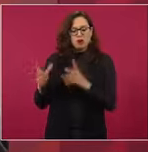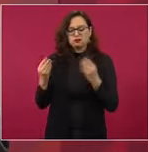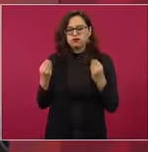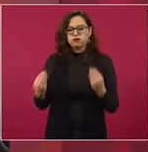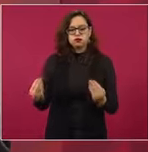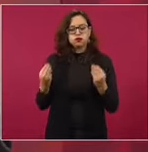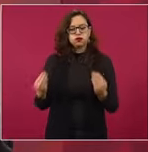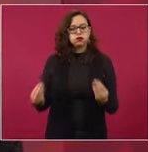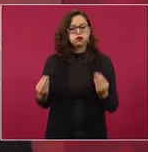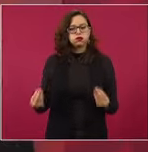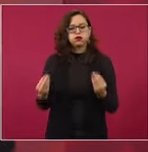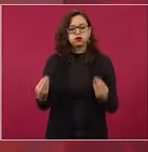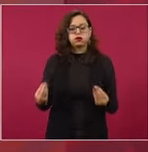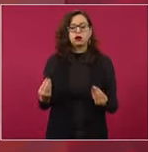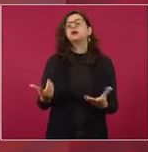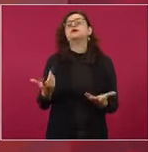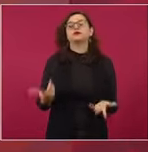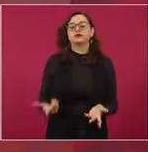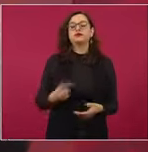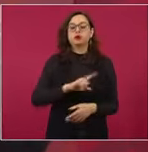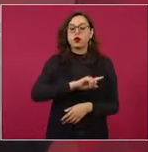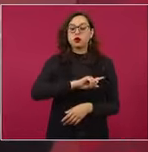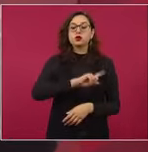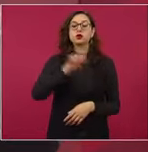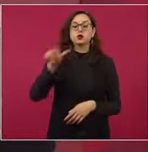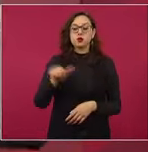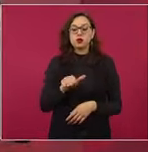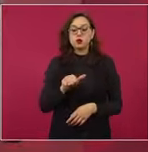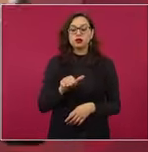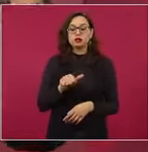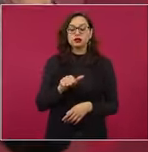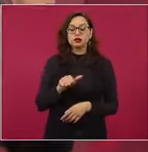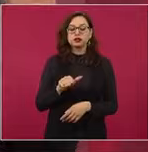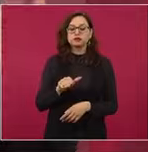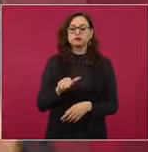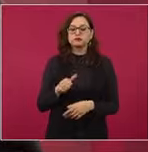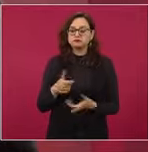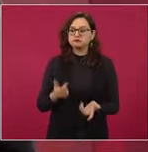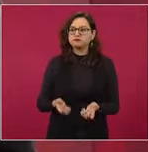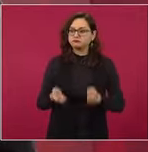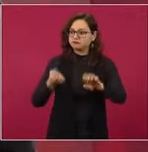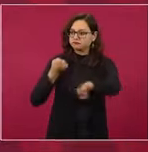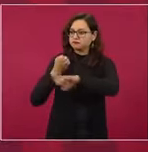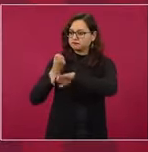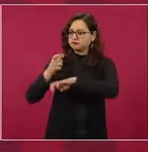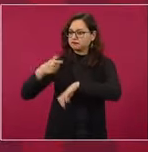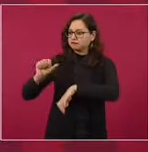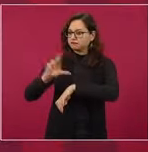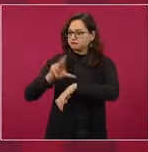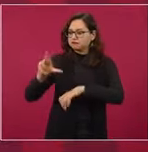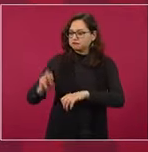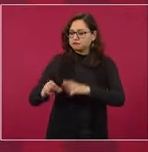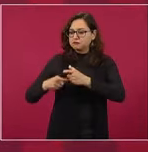Entonces, ya luego se convierte en estado y empieza el crecimiento.